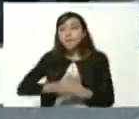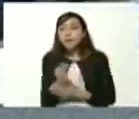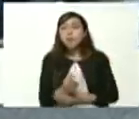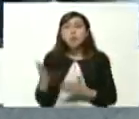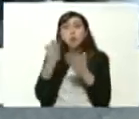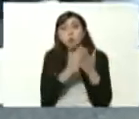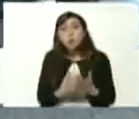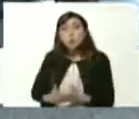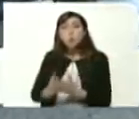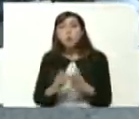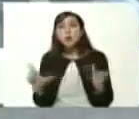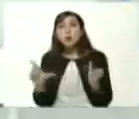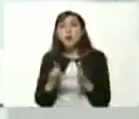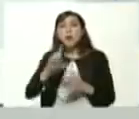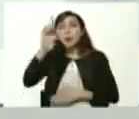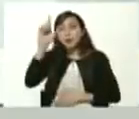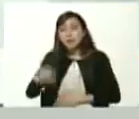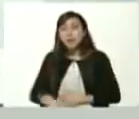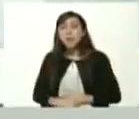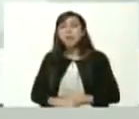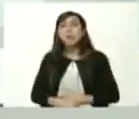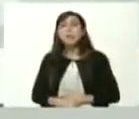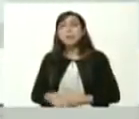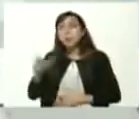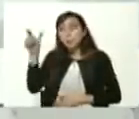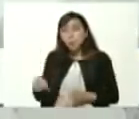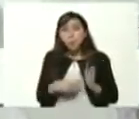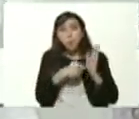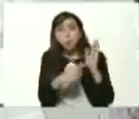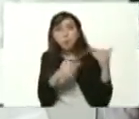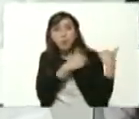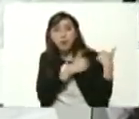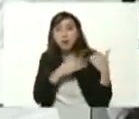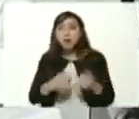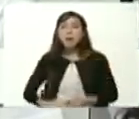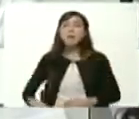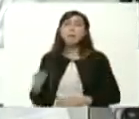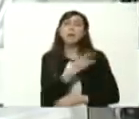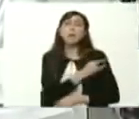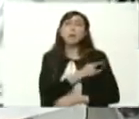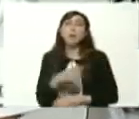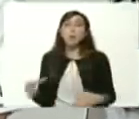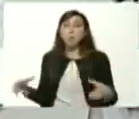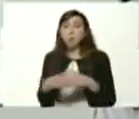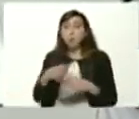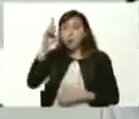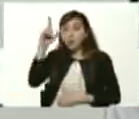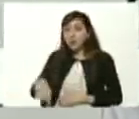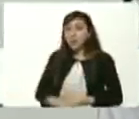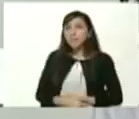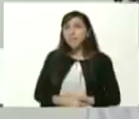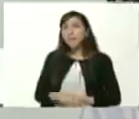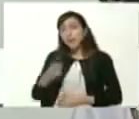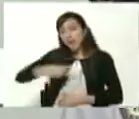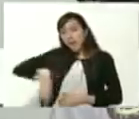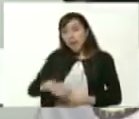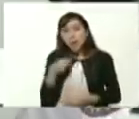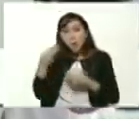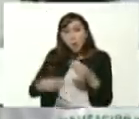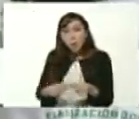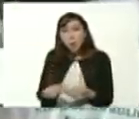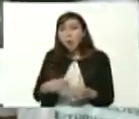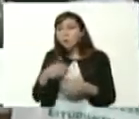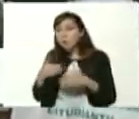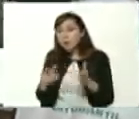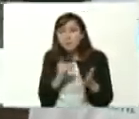Estudiantes de Educación Media por un vocero de la Federación Venezolana de Estudiantes Universitarios y pues ellos le hacen el paso